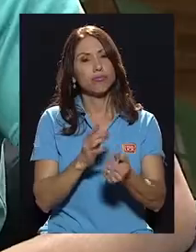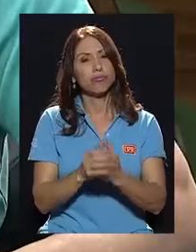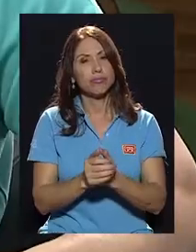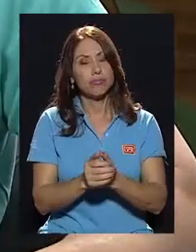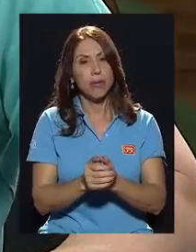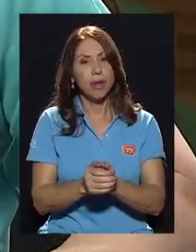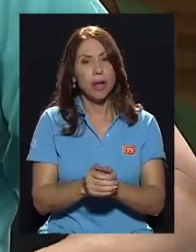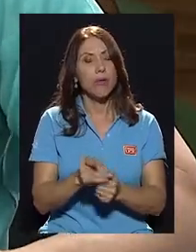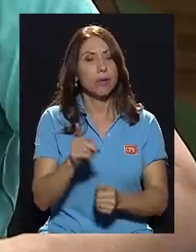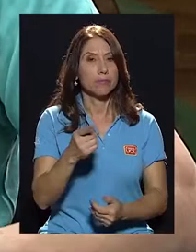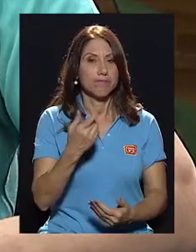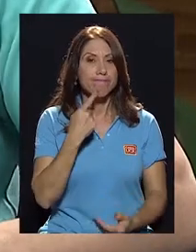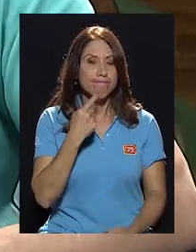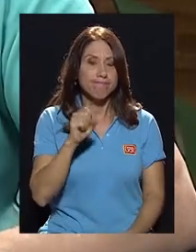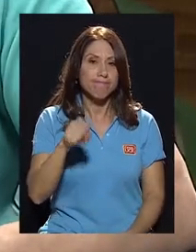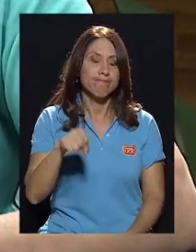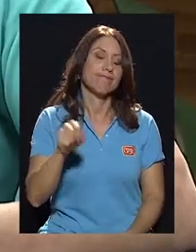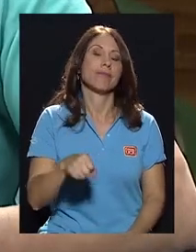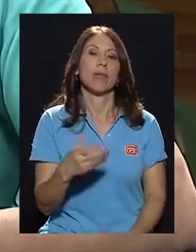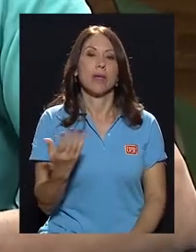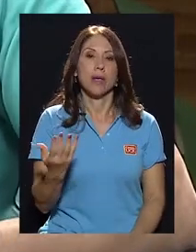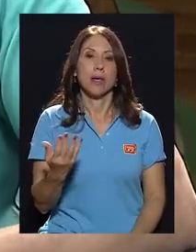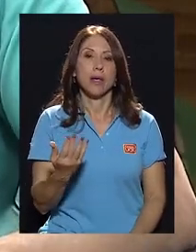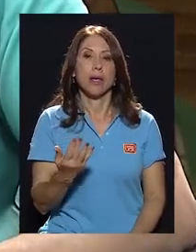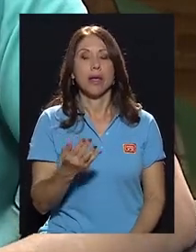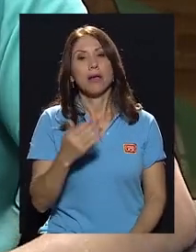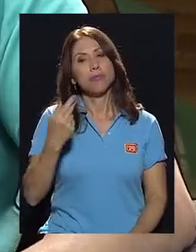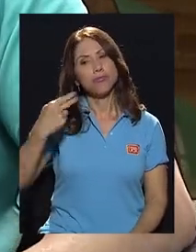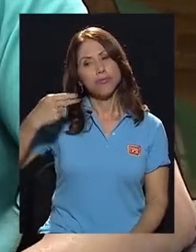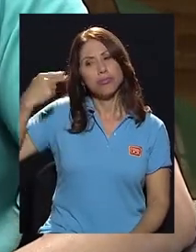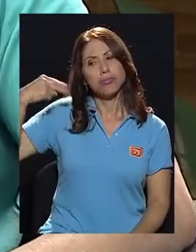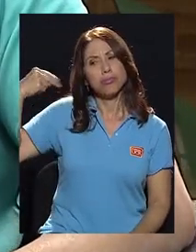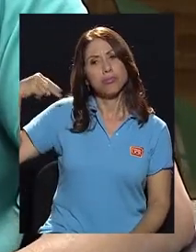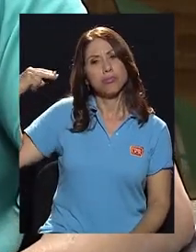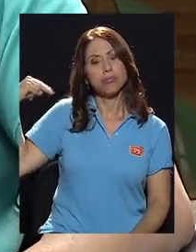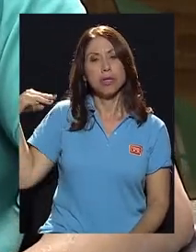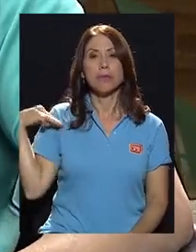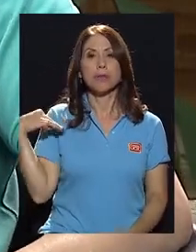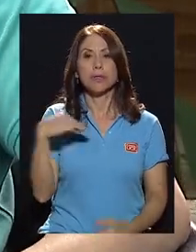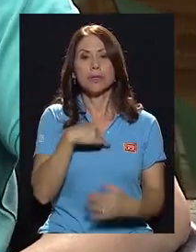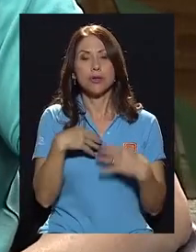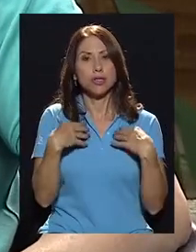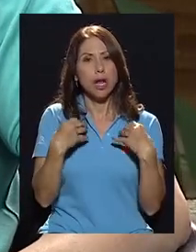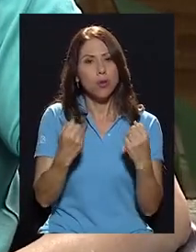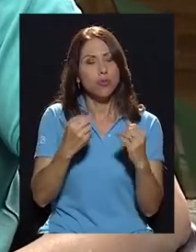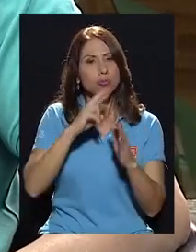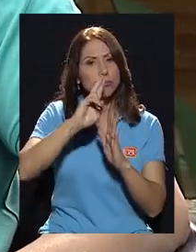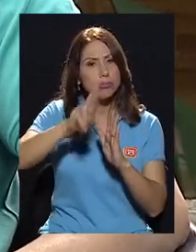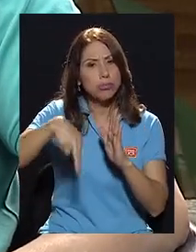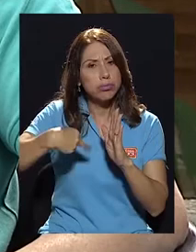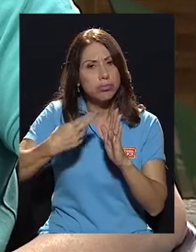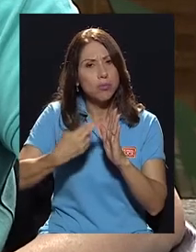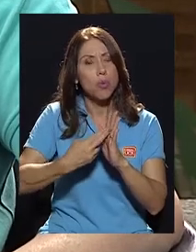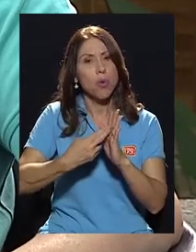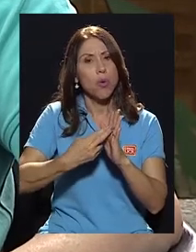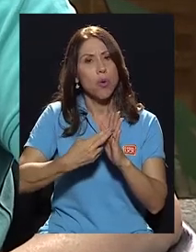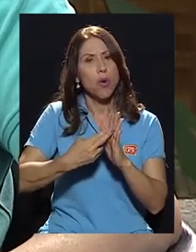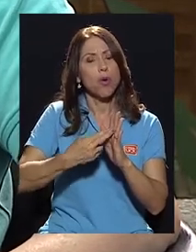Doctora, en ese sentido, efectivamente, el papel que históricamente ha tenido el Ministerio de Salud,